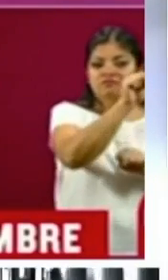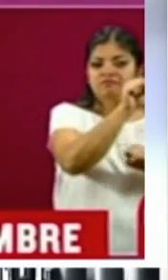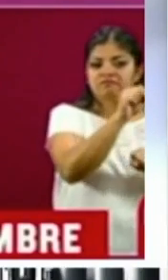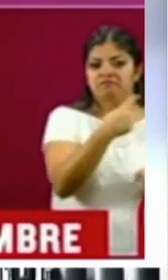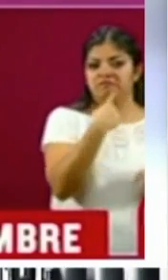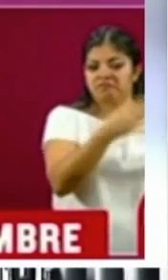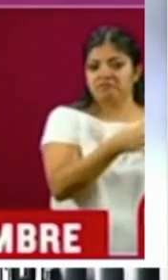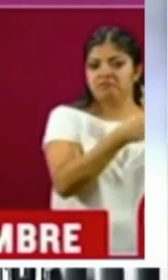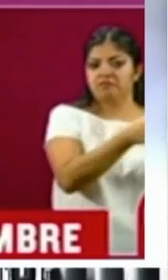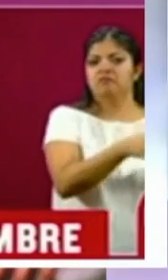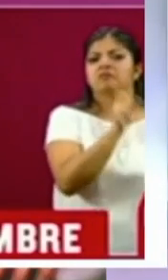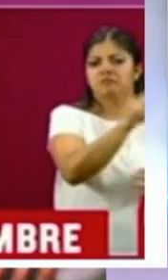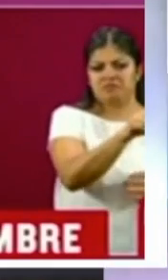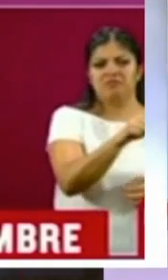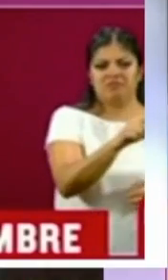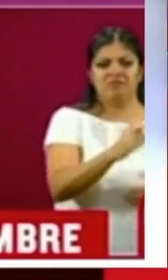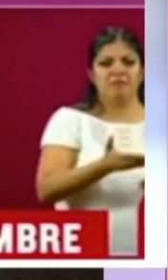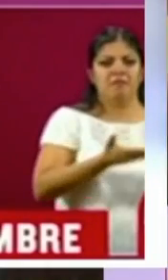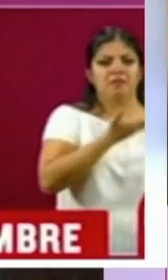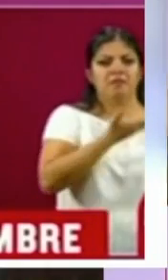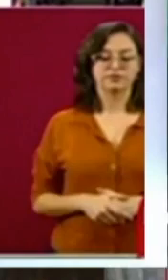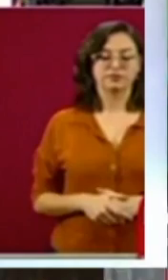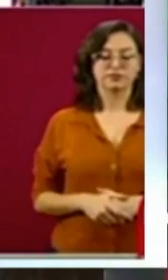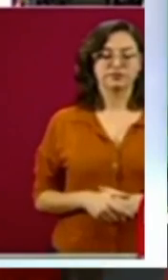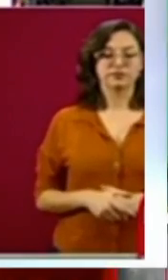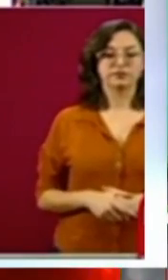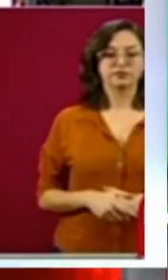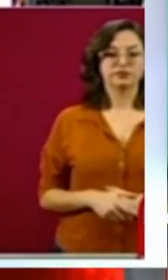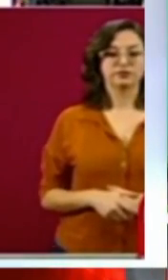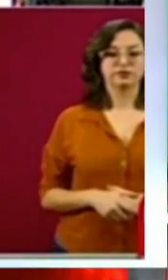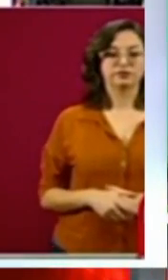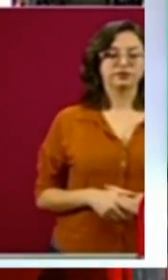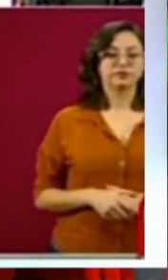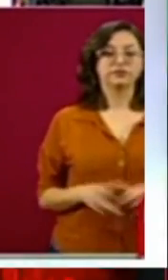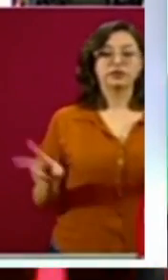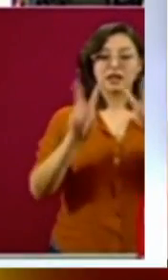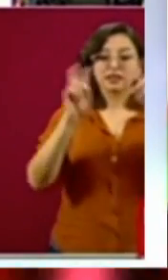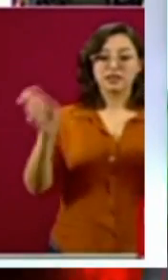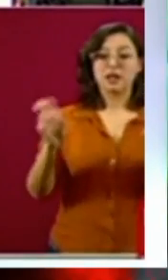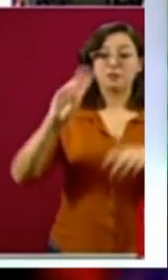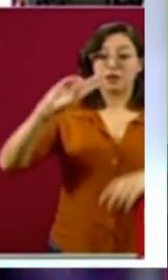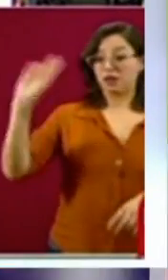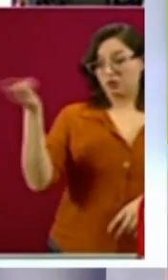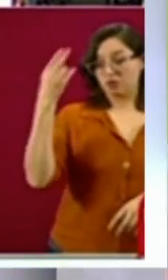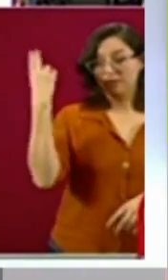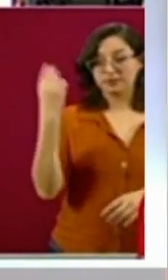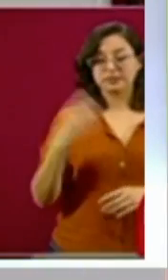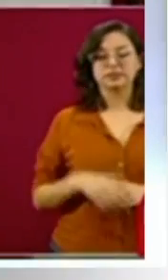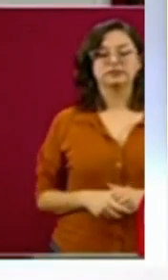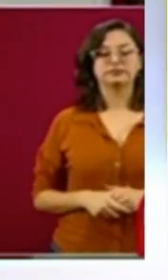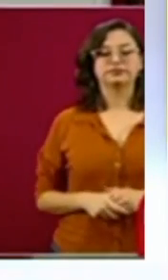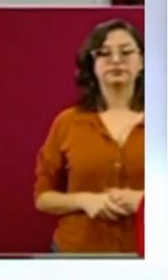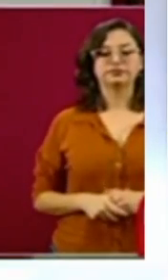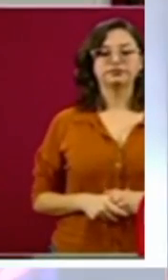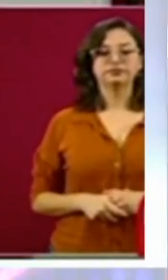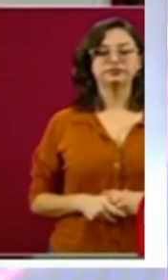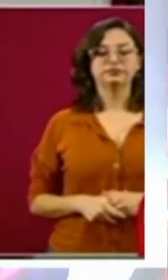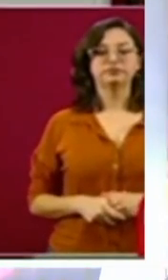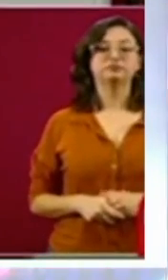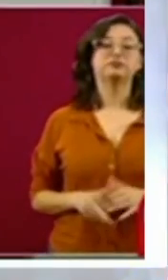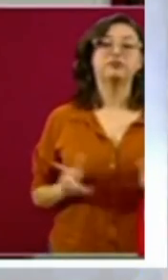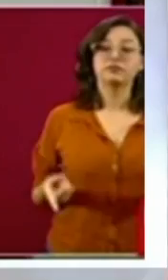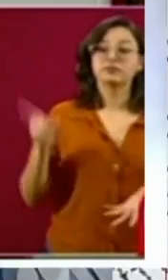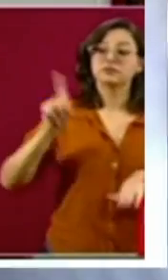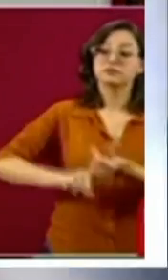Superior, las ANUIES. Las universidades, independientemente del tipo de organización que